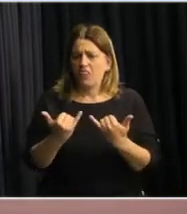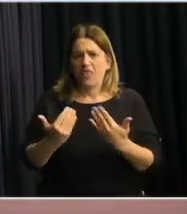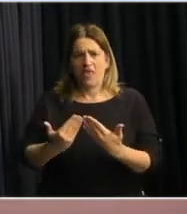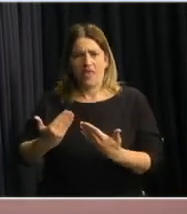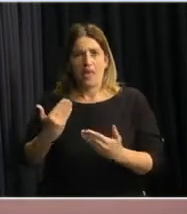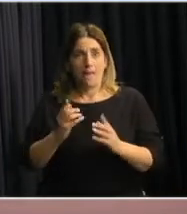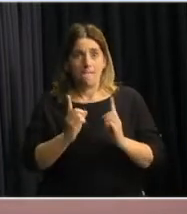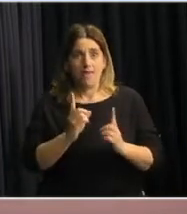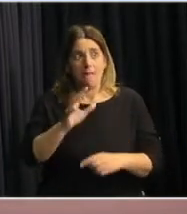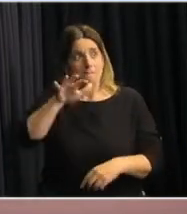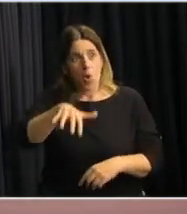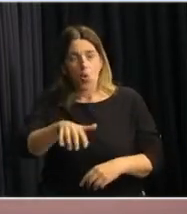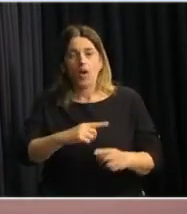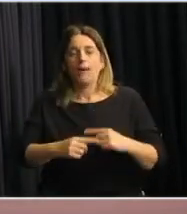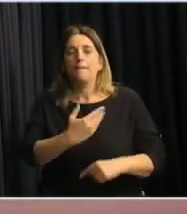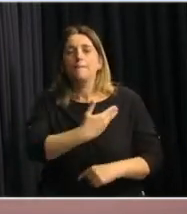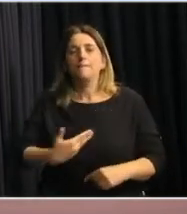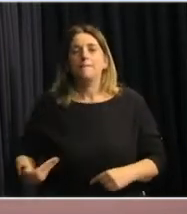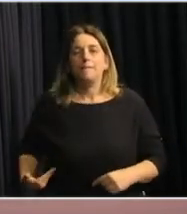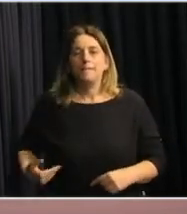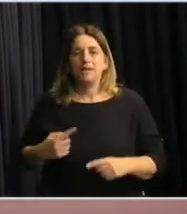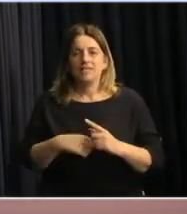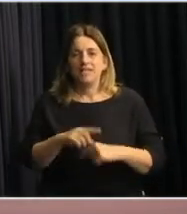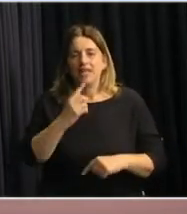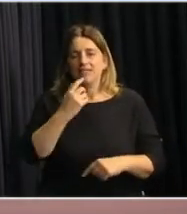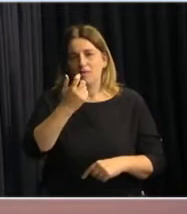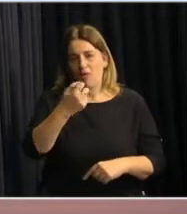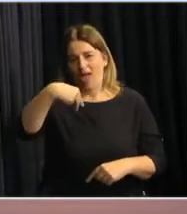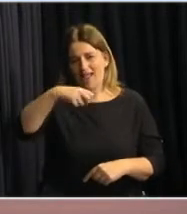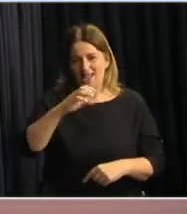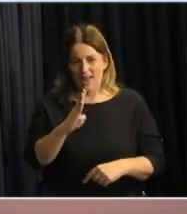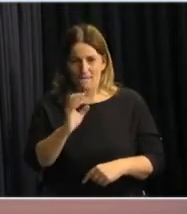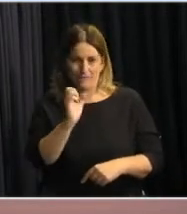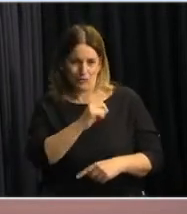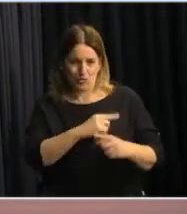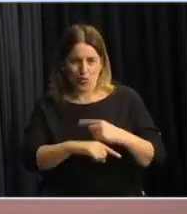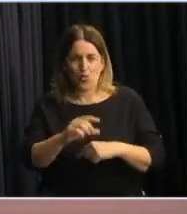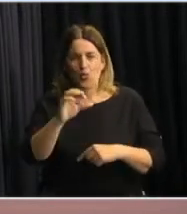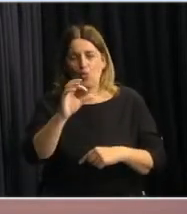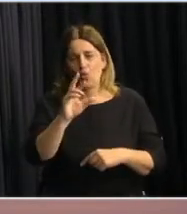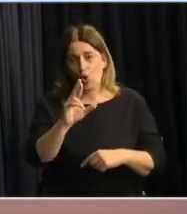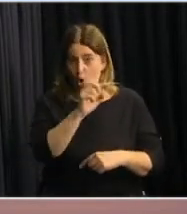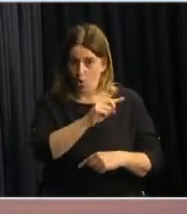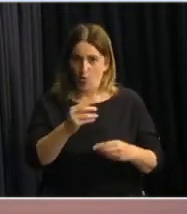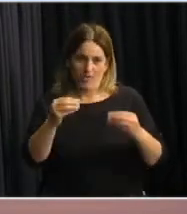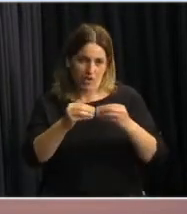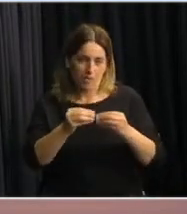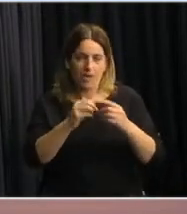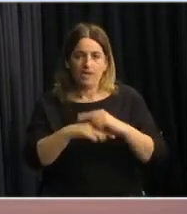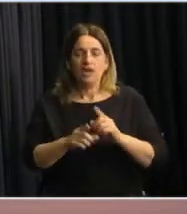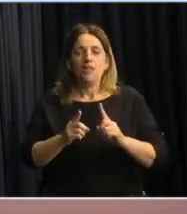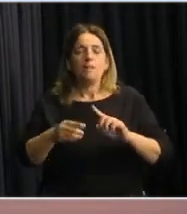en este mismo lugar, el presidente de ANEP, Robert Silva, y el ministro de Desarrollo